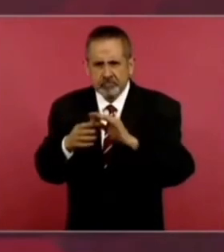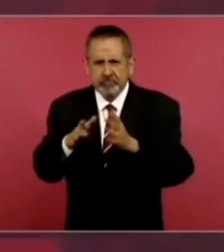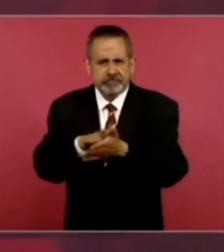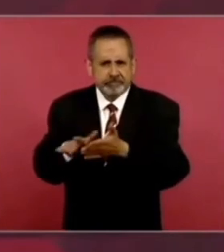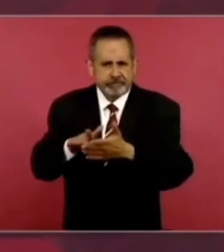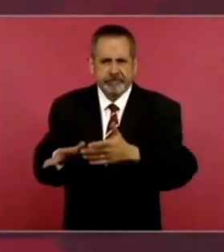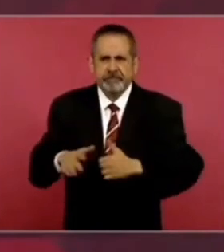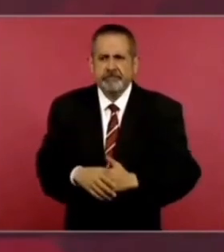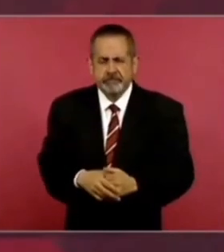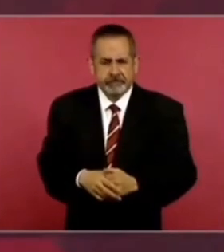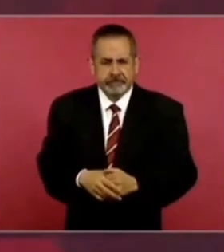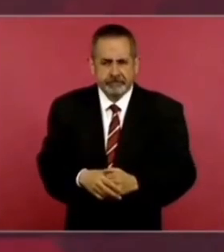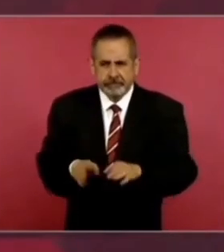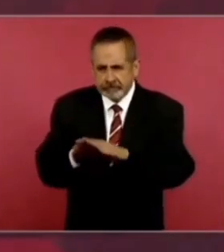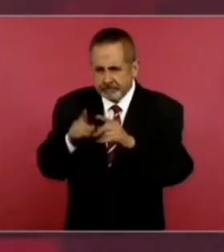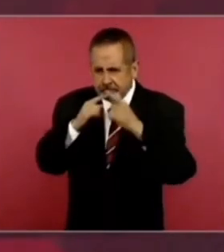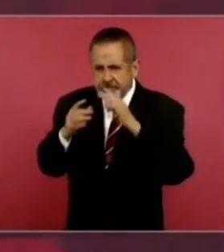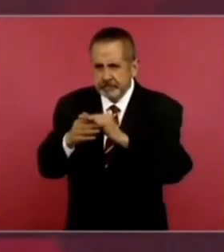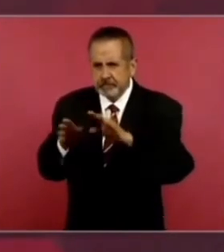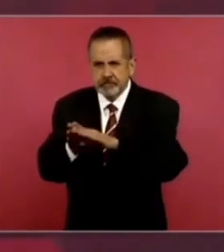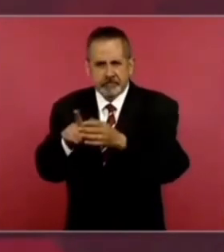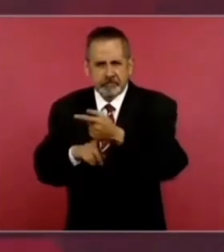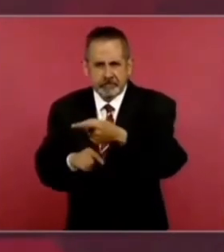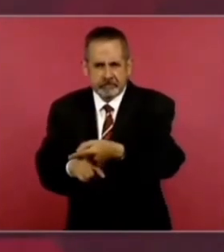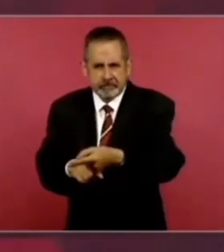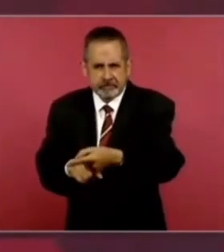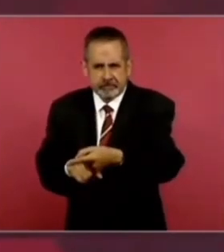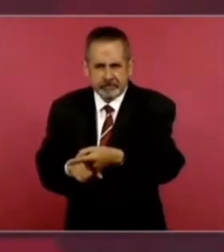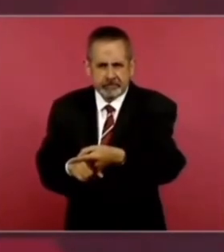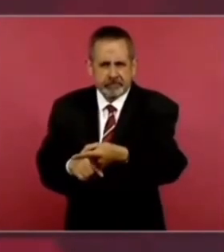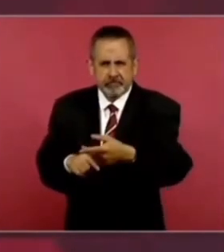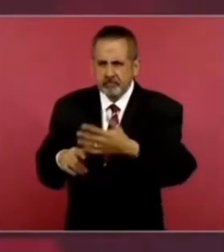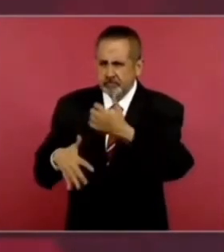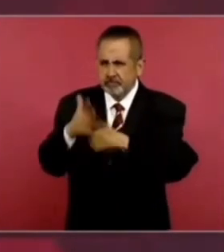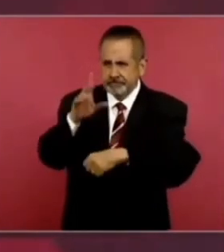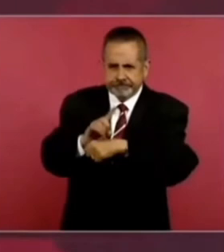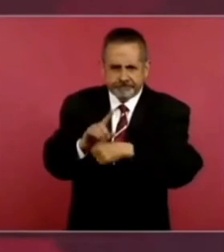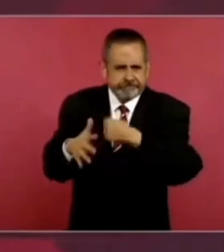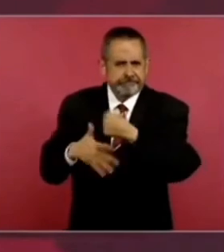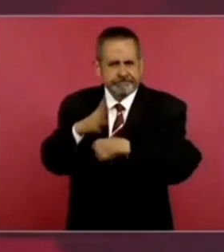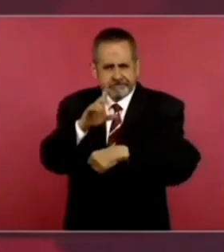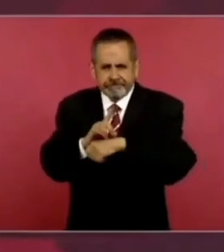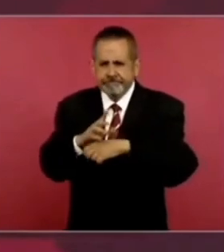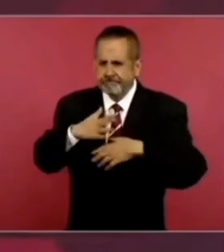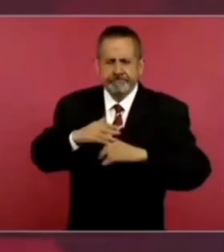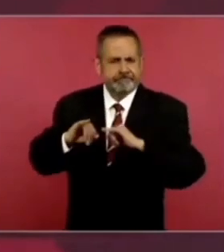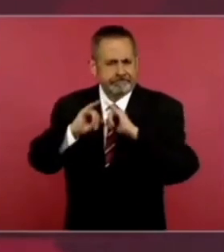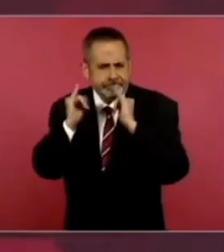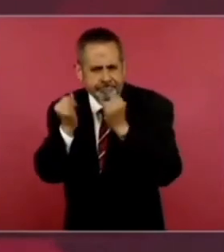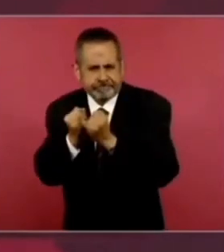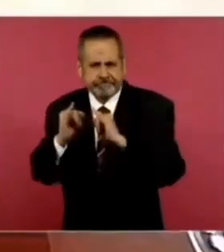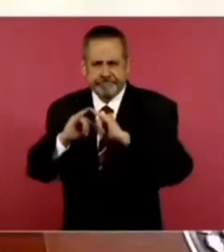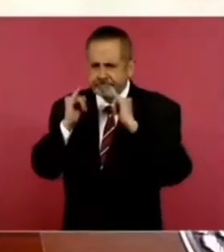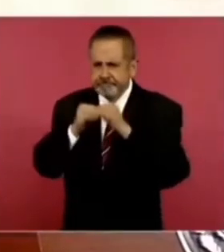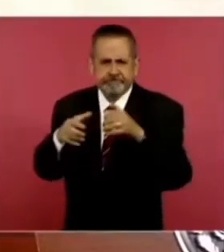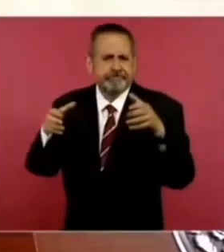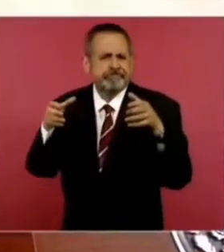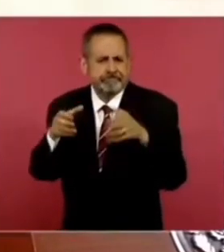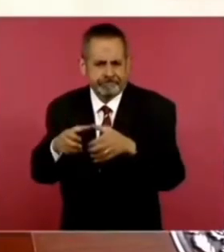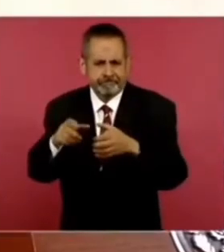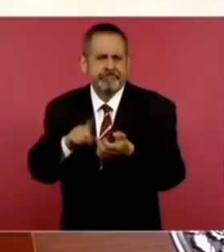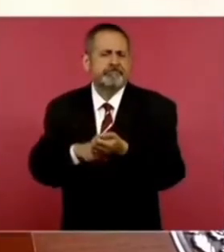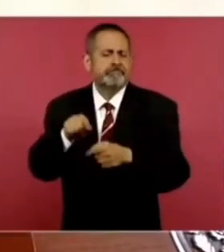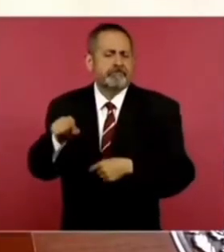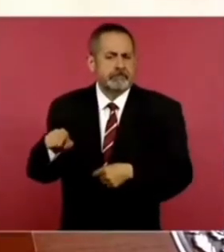Por ejemplo, me reúno cada 15 días con todos los